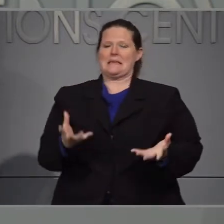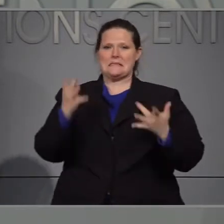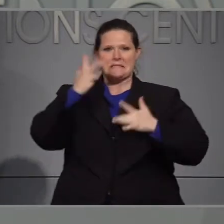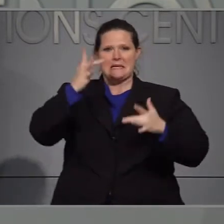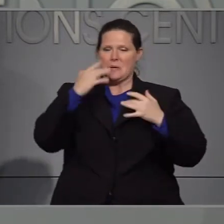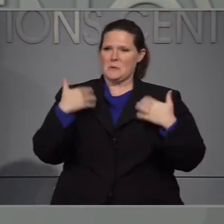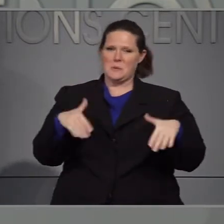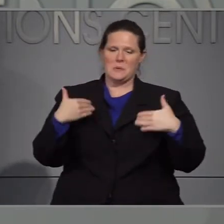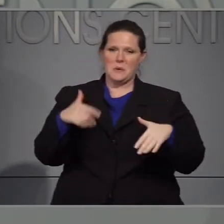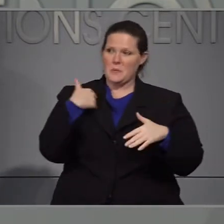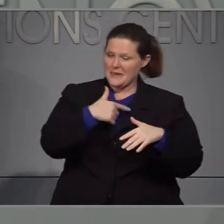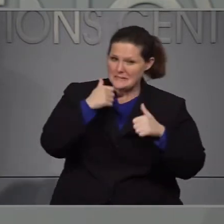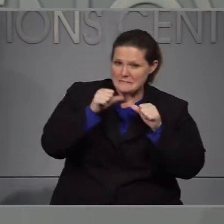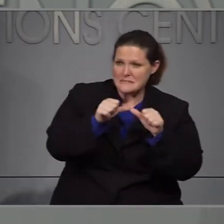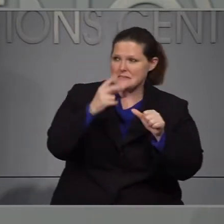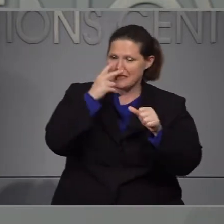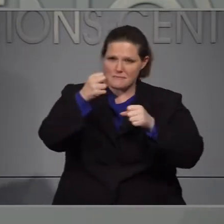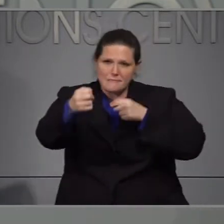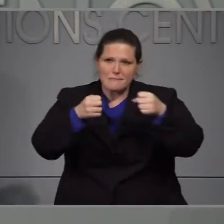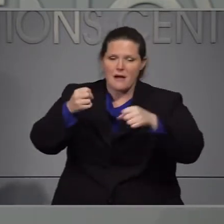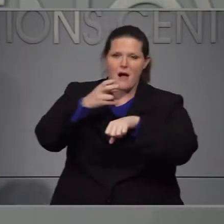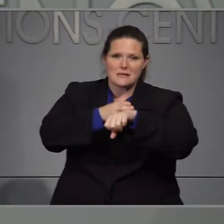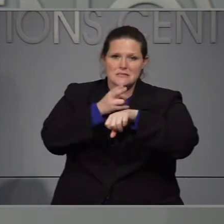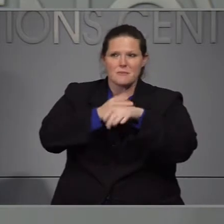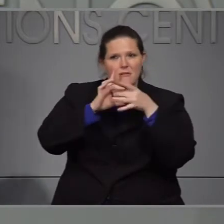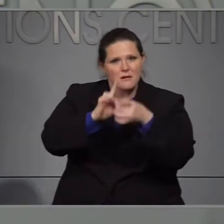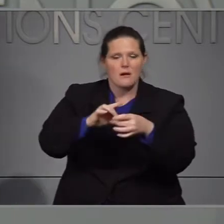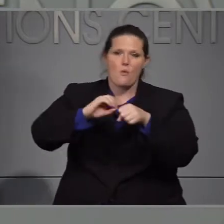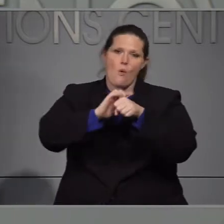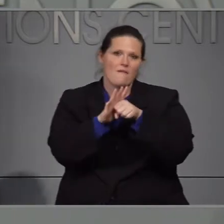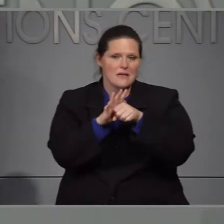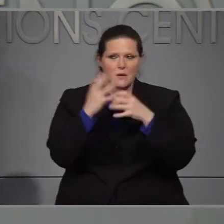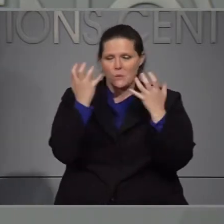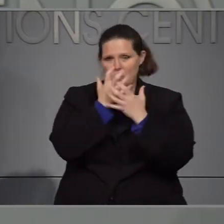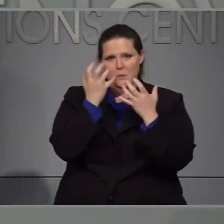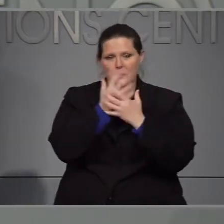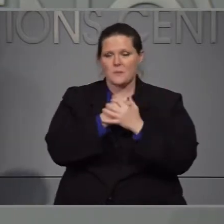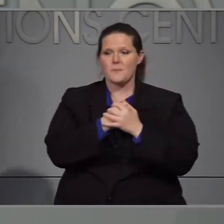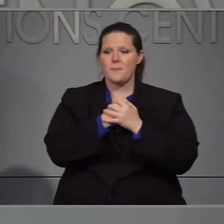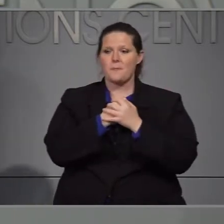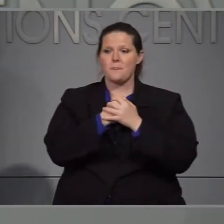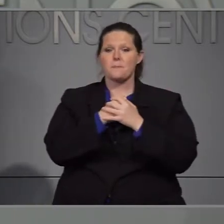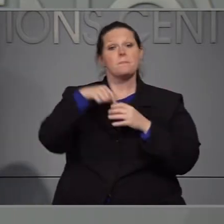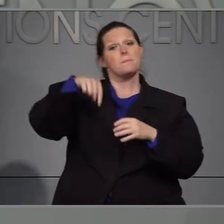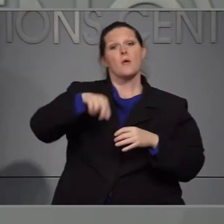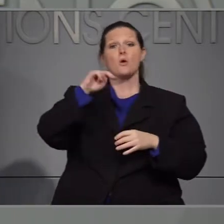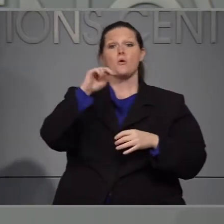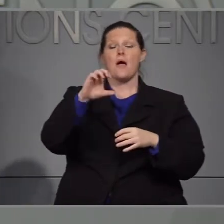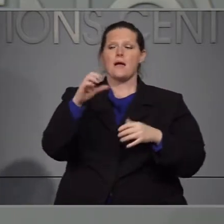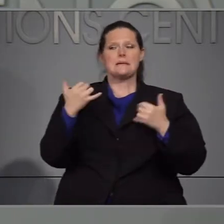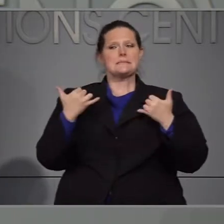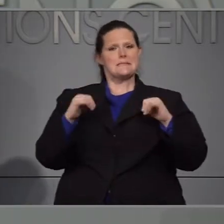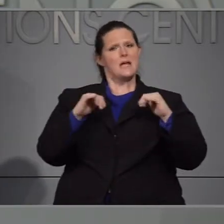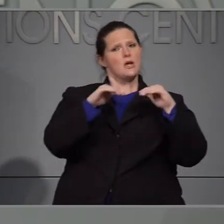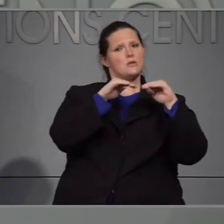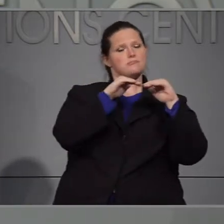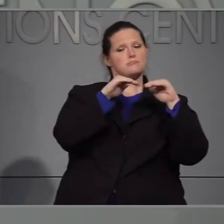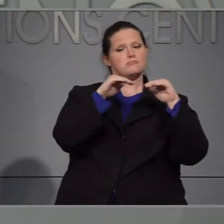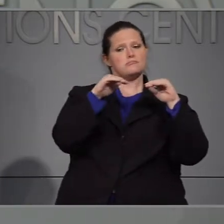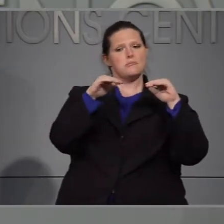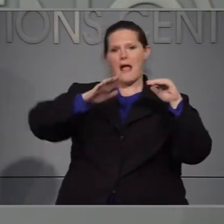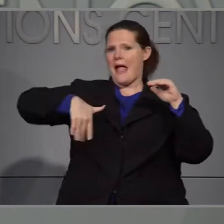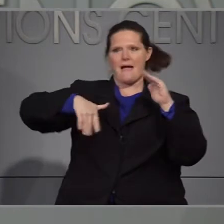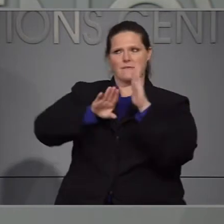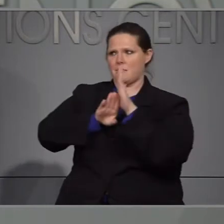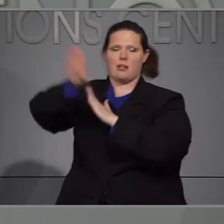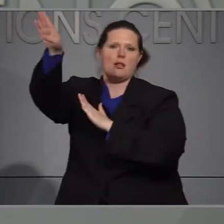pequeño aumento de hospitalizaciones en todos los en todo el estado aquí en Carolina del Norte esta pandemia continúa en flama baja.